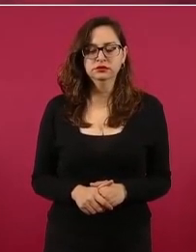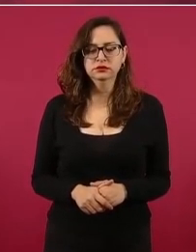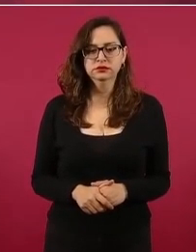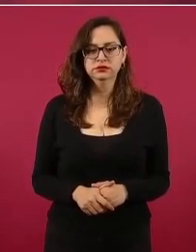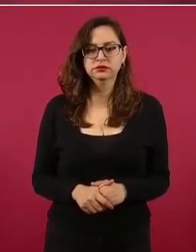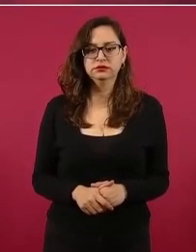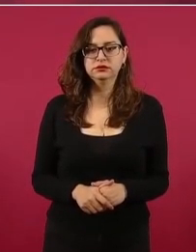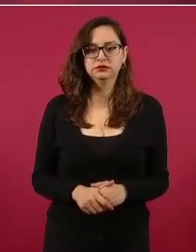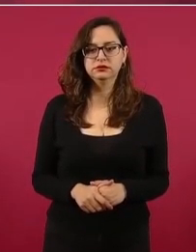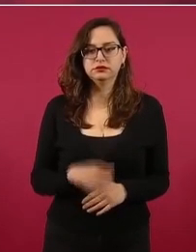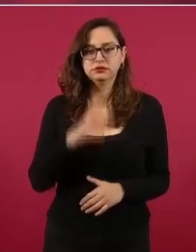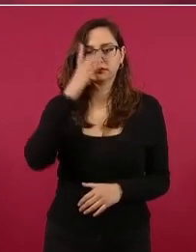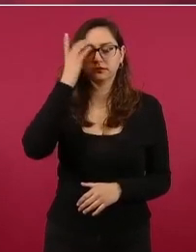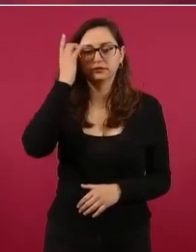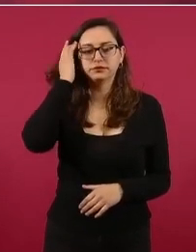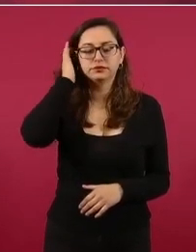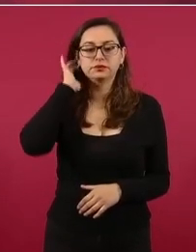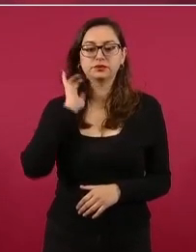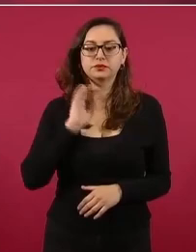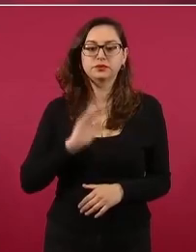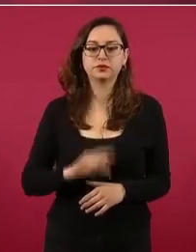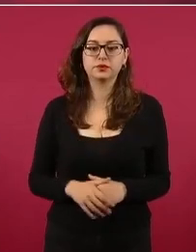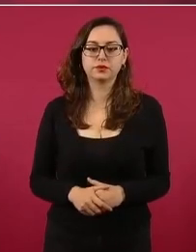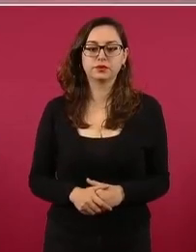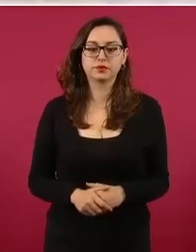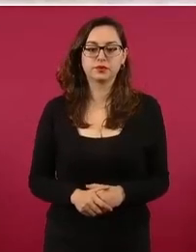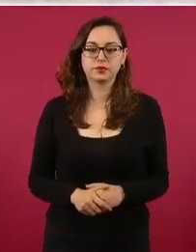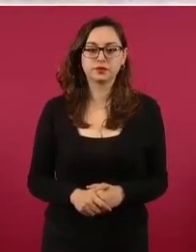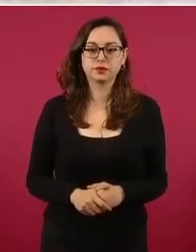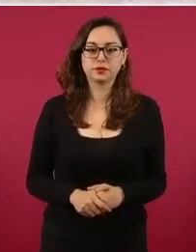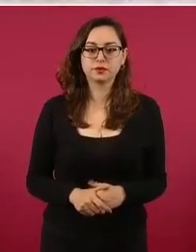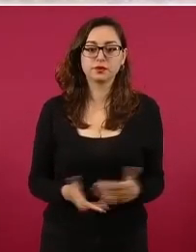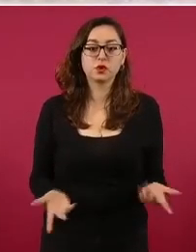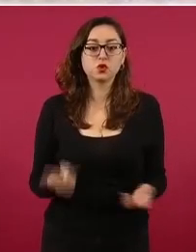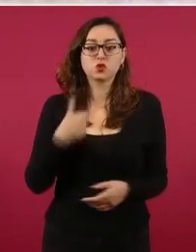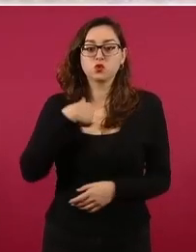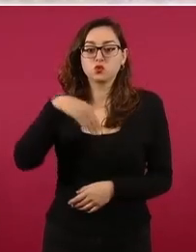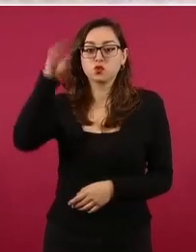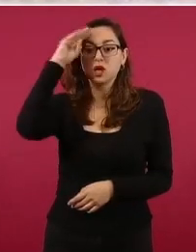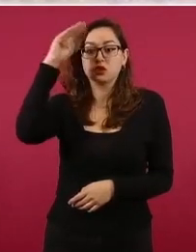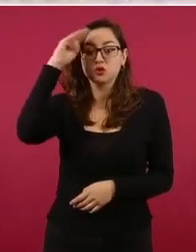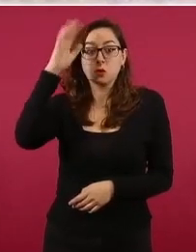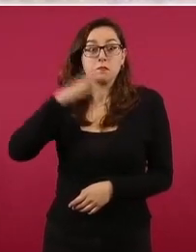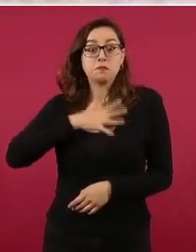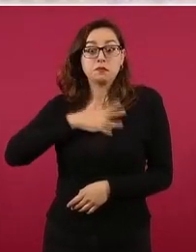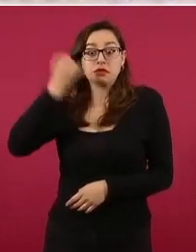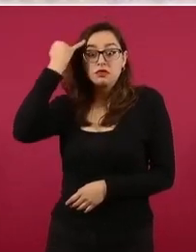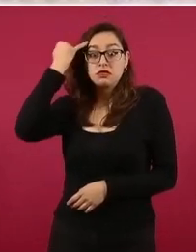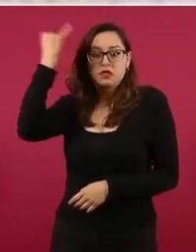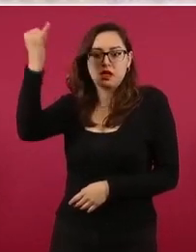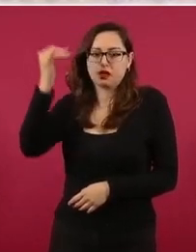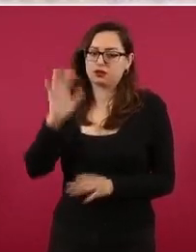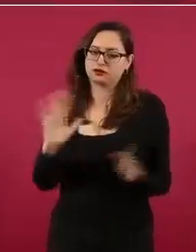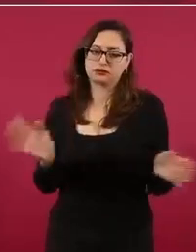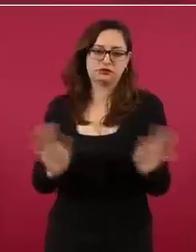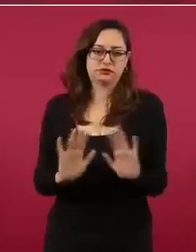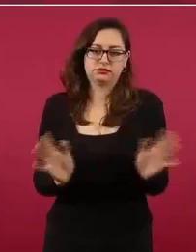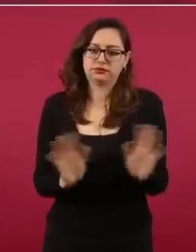Yo pienso que no podemos adelantar nada, porque primero